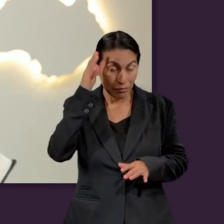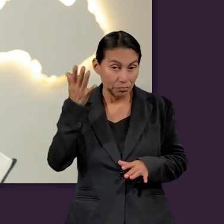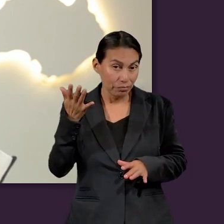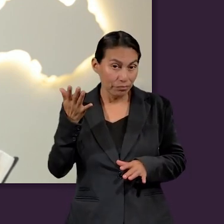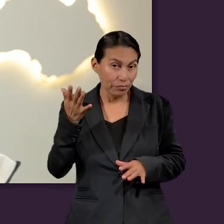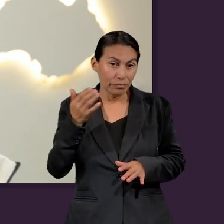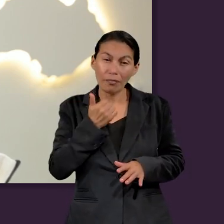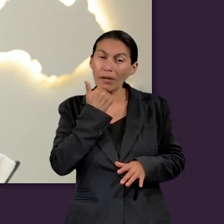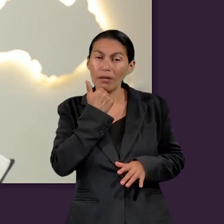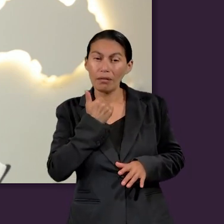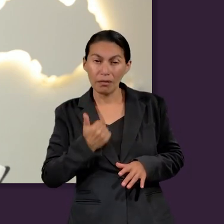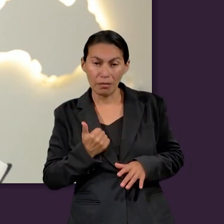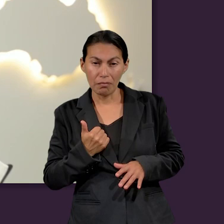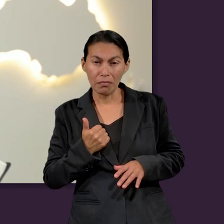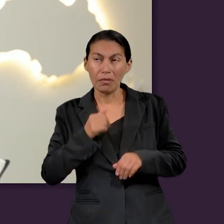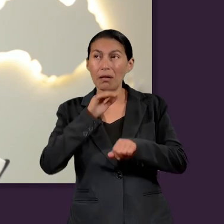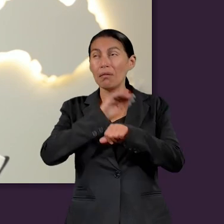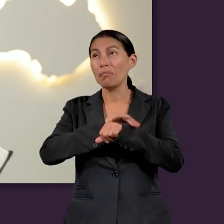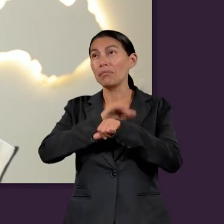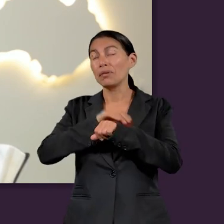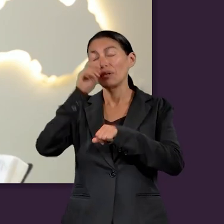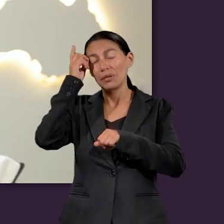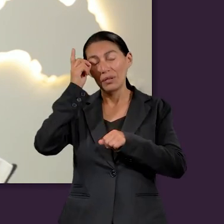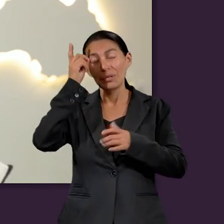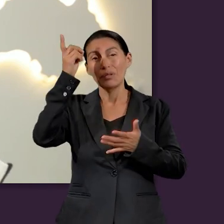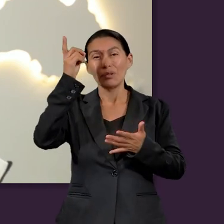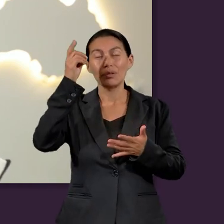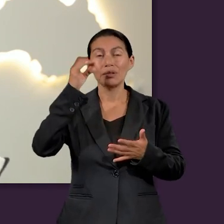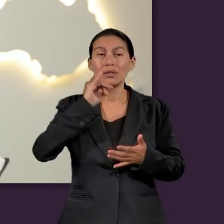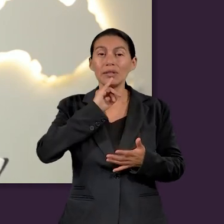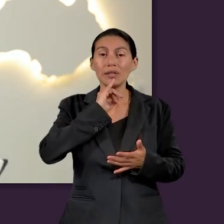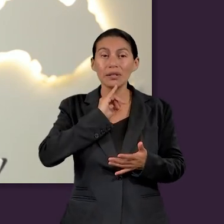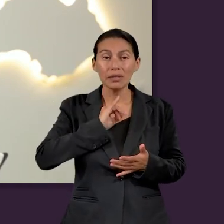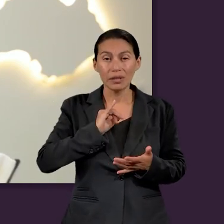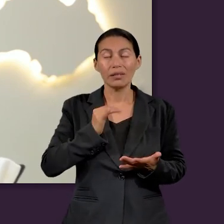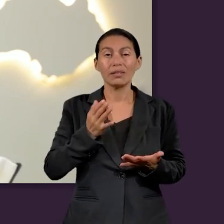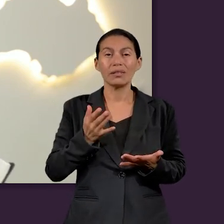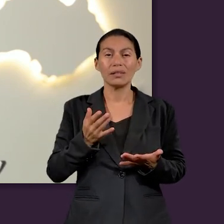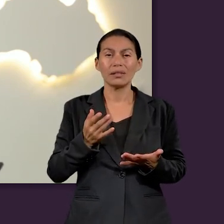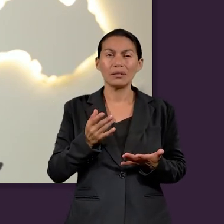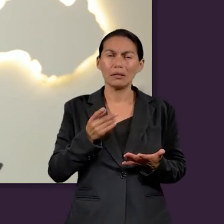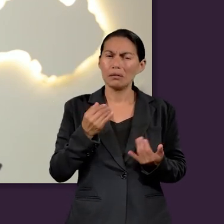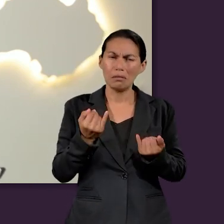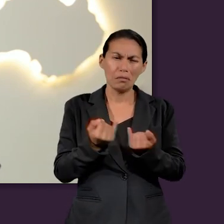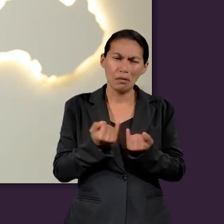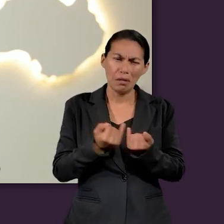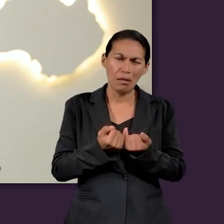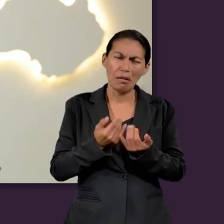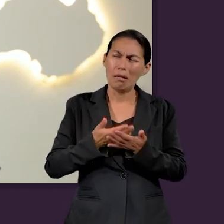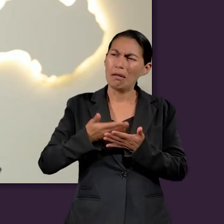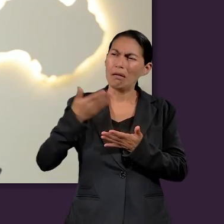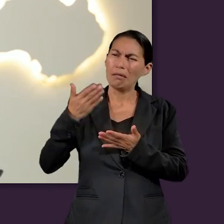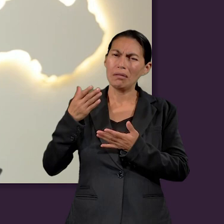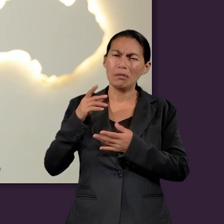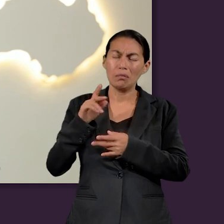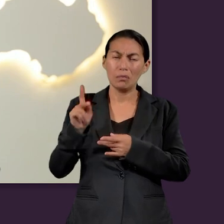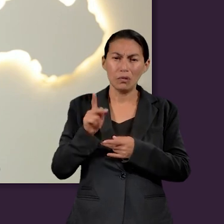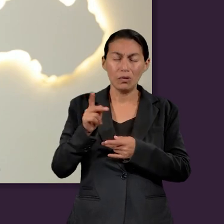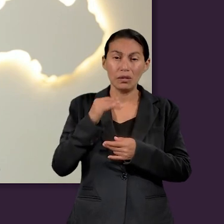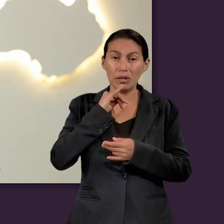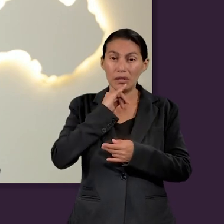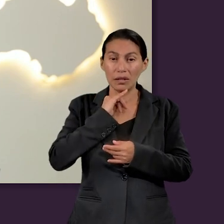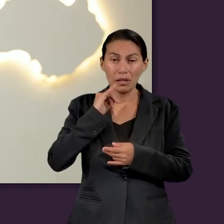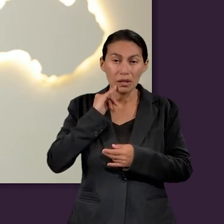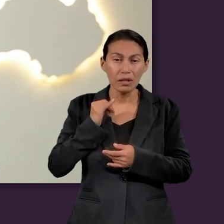que la vida de Abraham como amigo de Dios, la vida de Isaac, ese maravilloso antepasado del